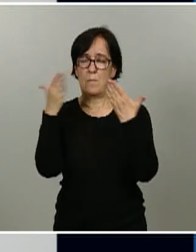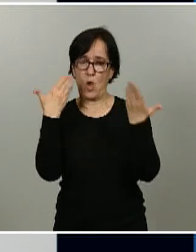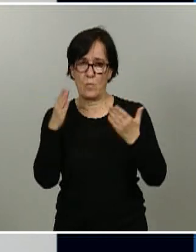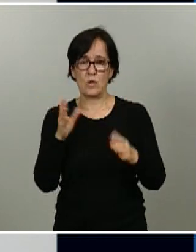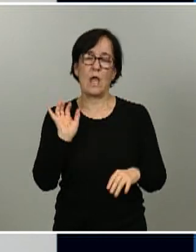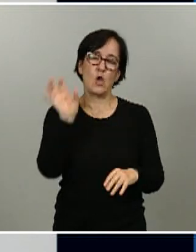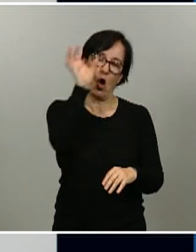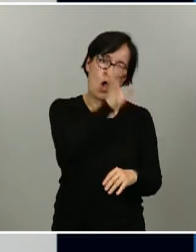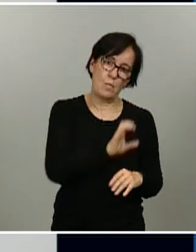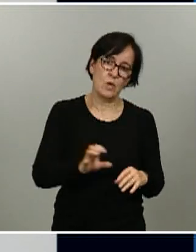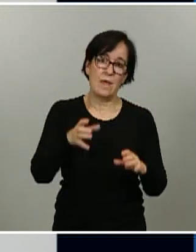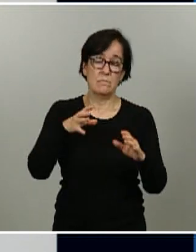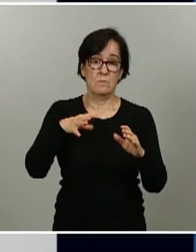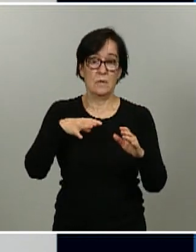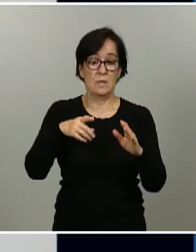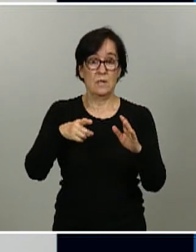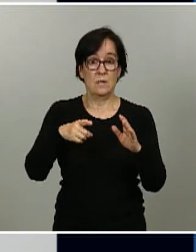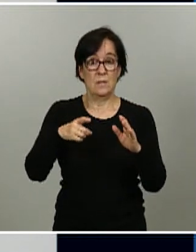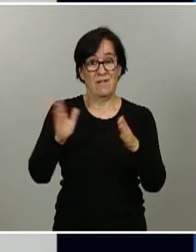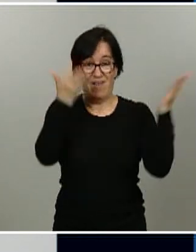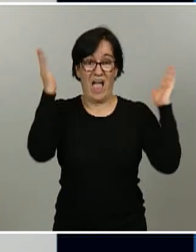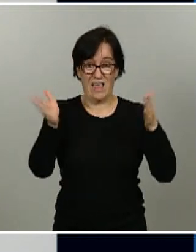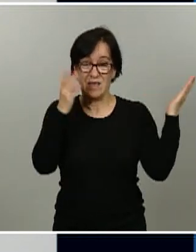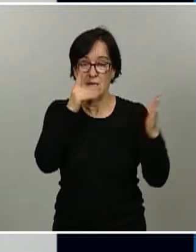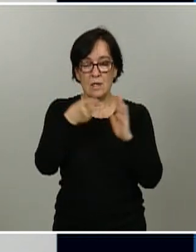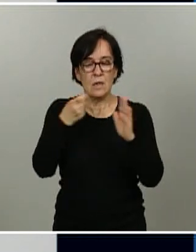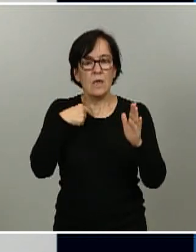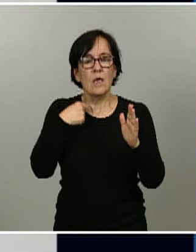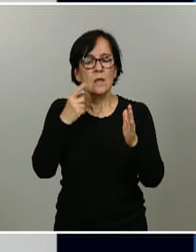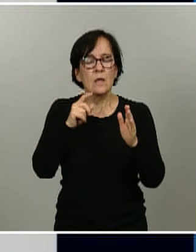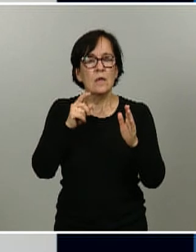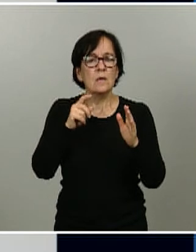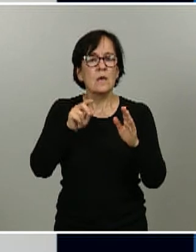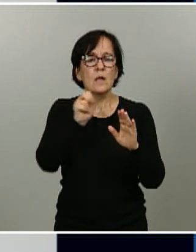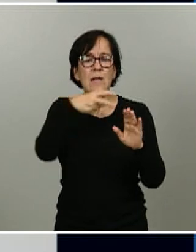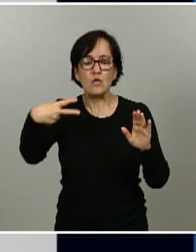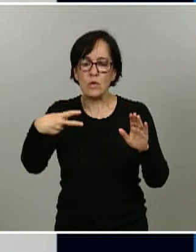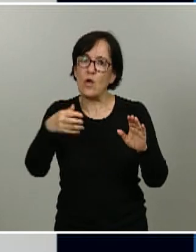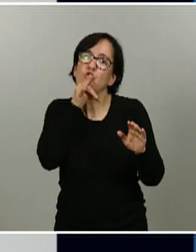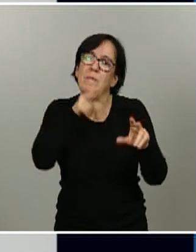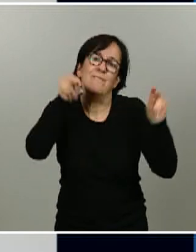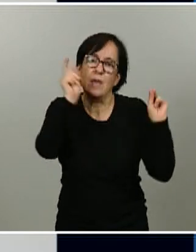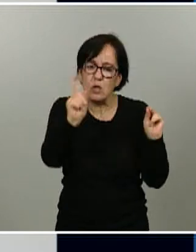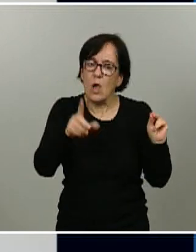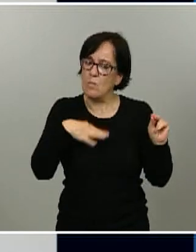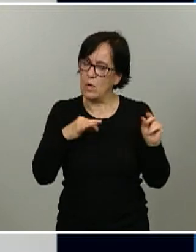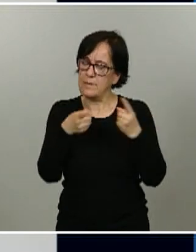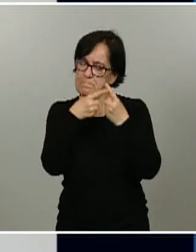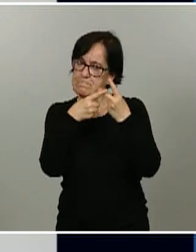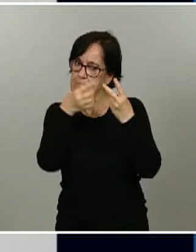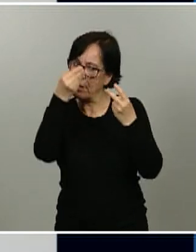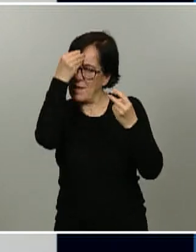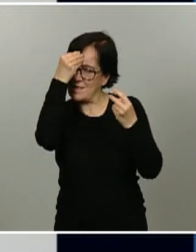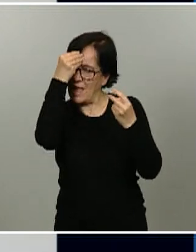desescalada si estos resultados aunque sean preliminares van a pesar o van a tener alguna influencia en las